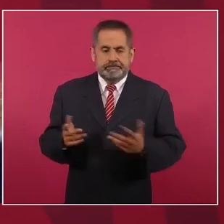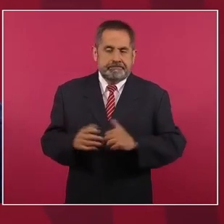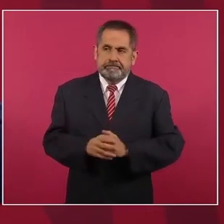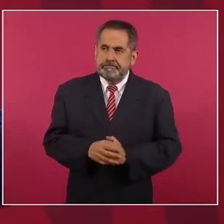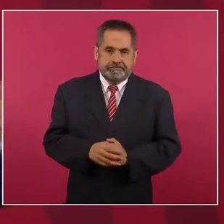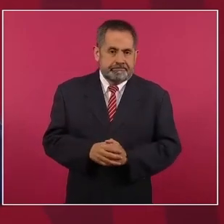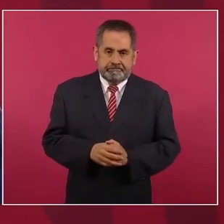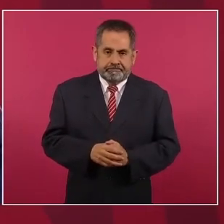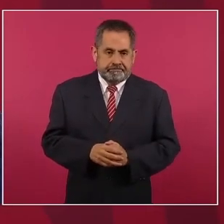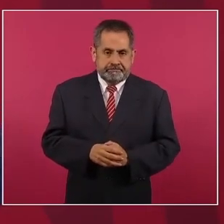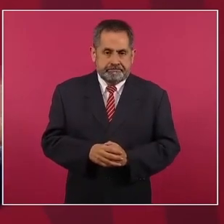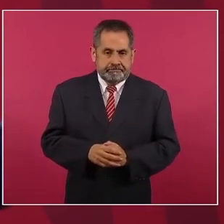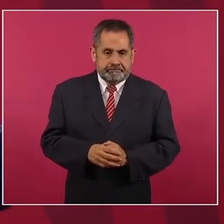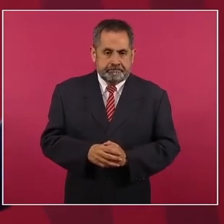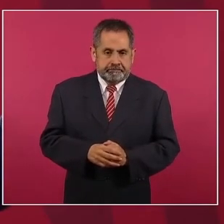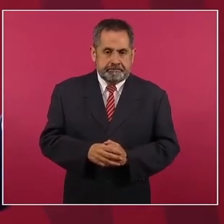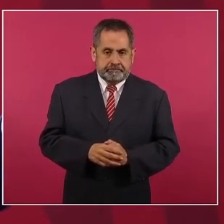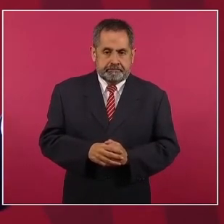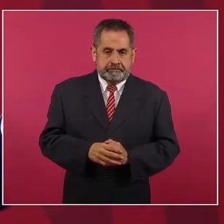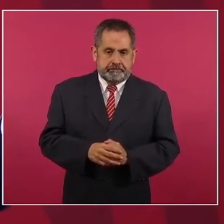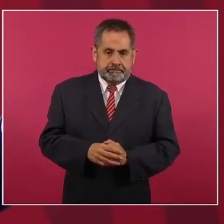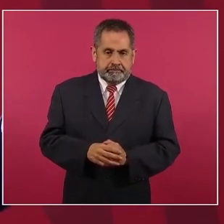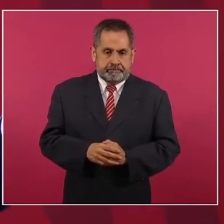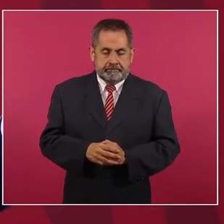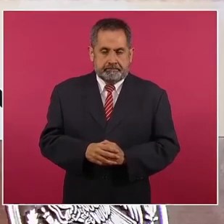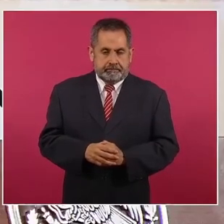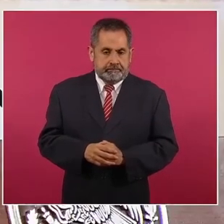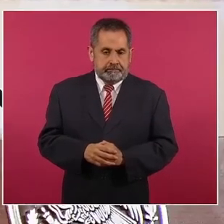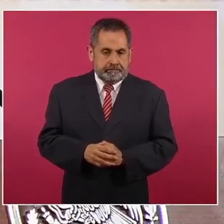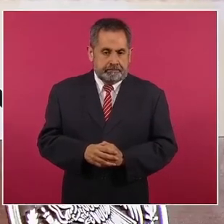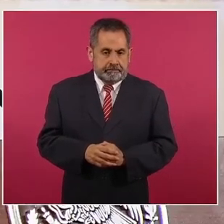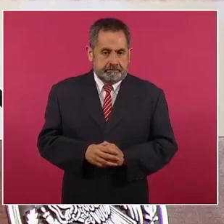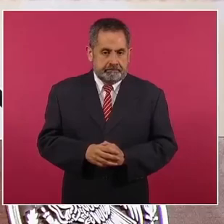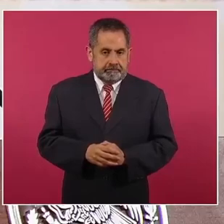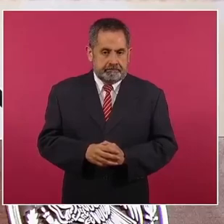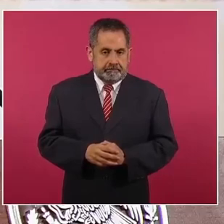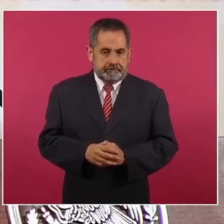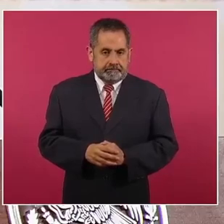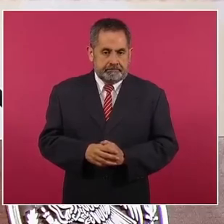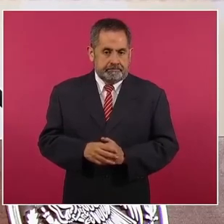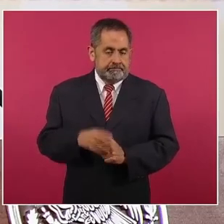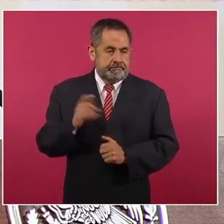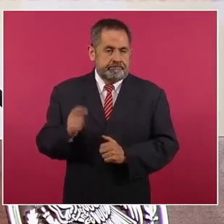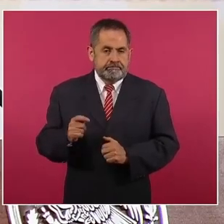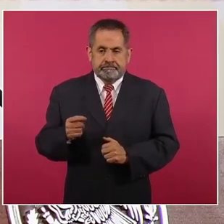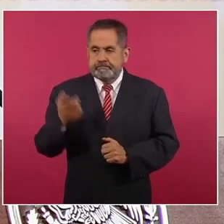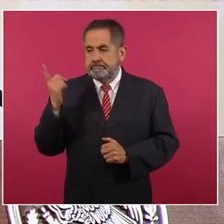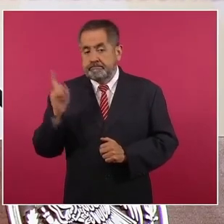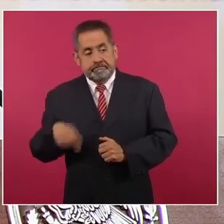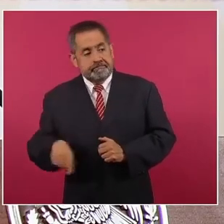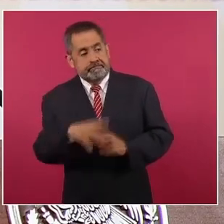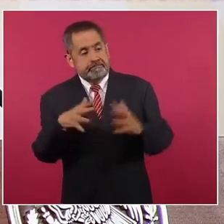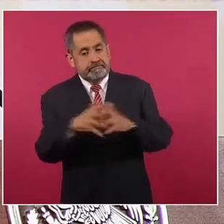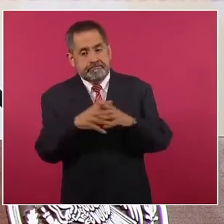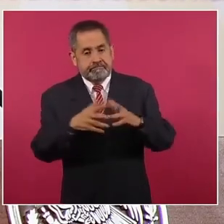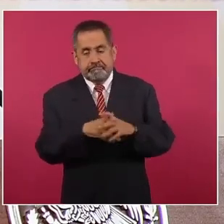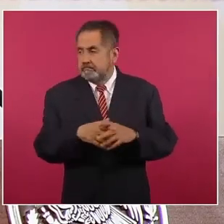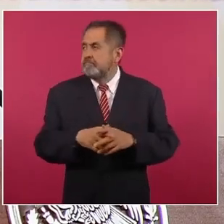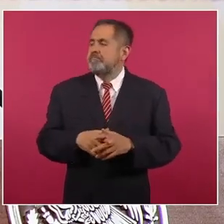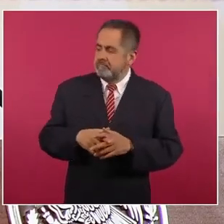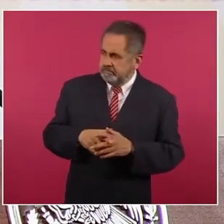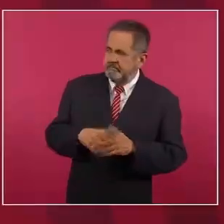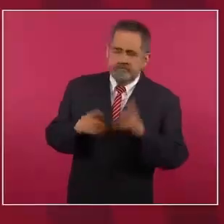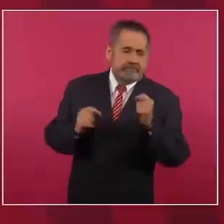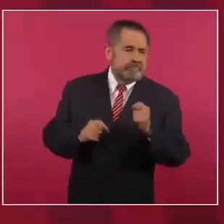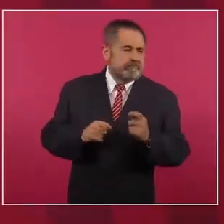se cometen graves violaciones